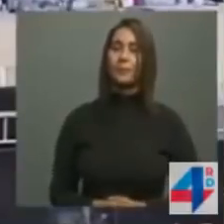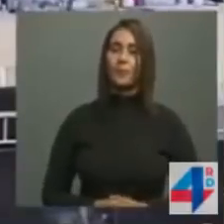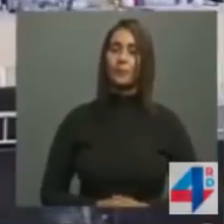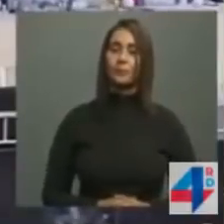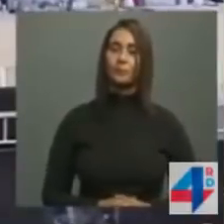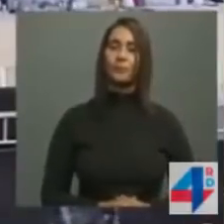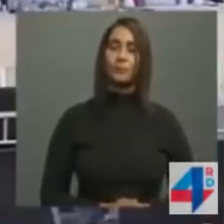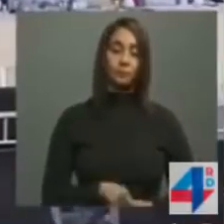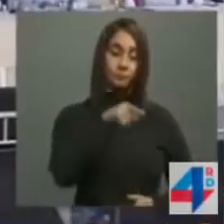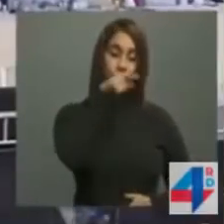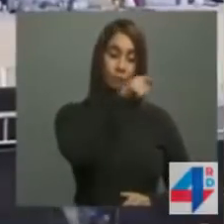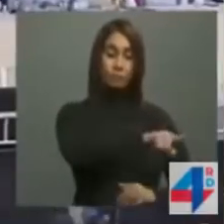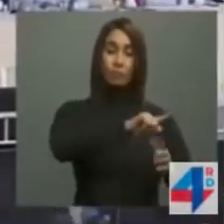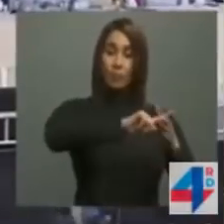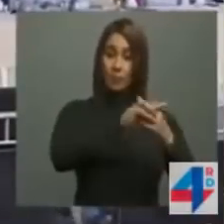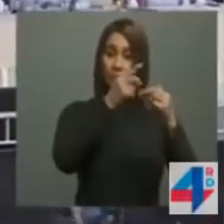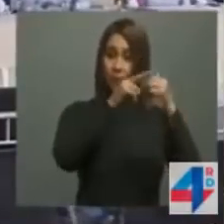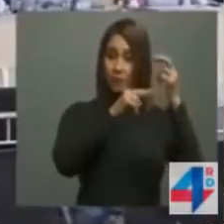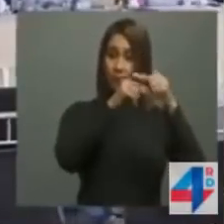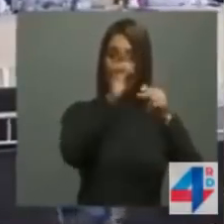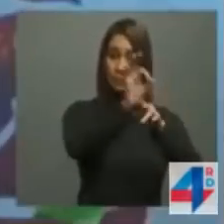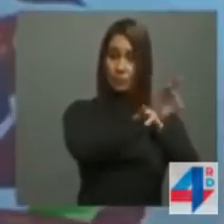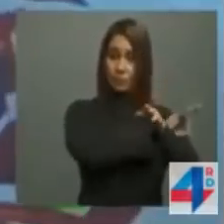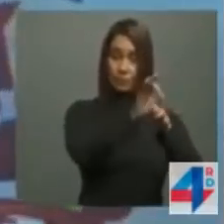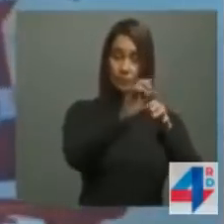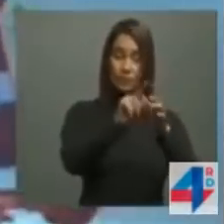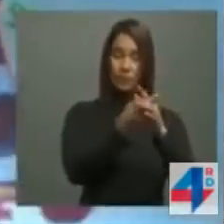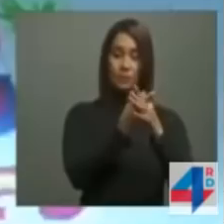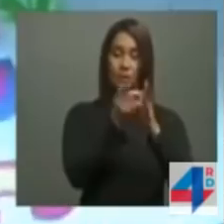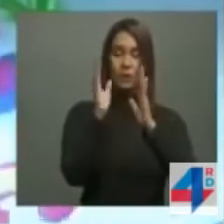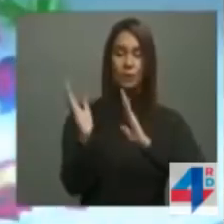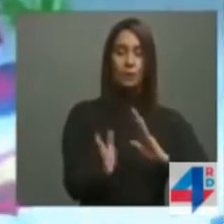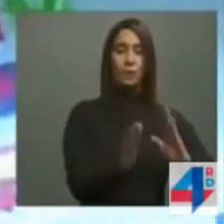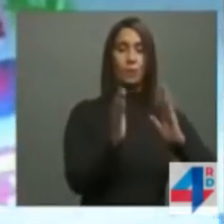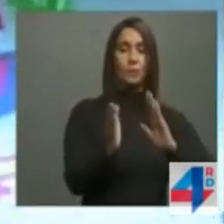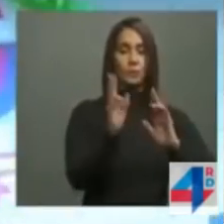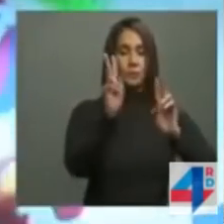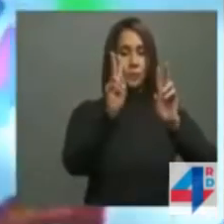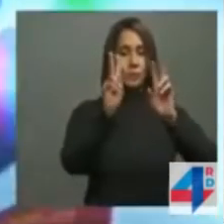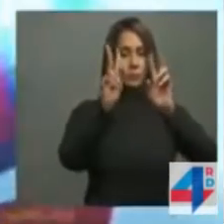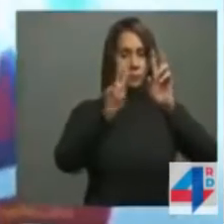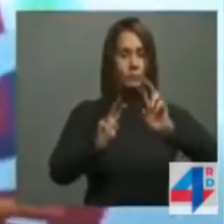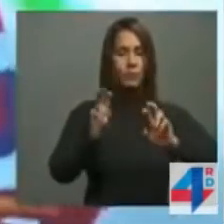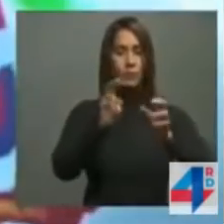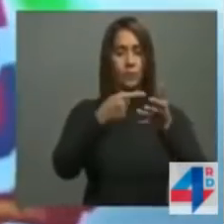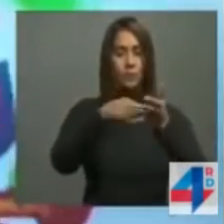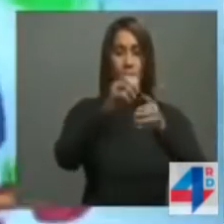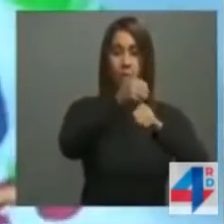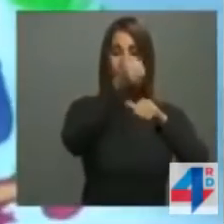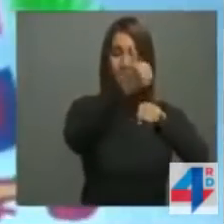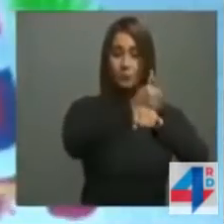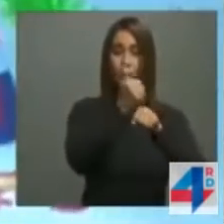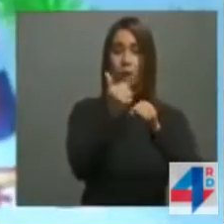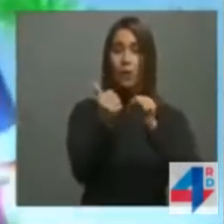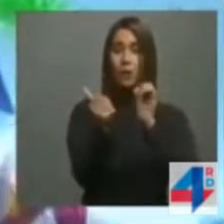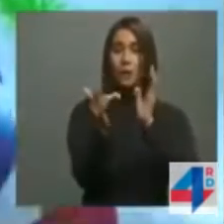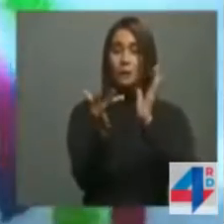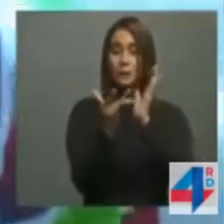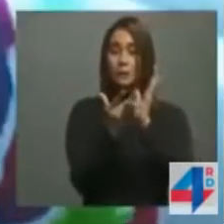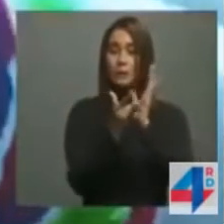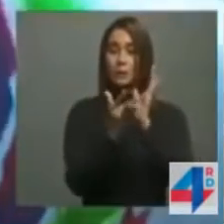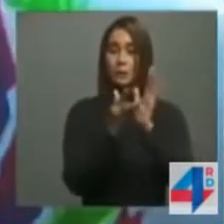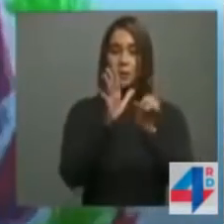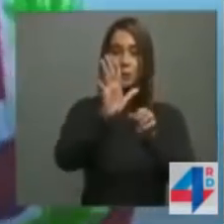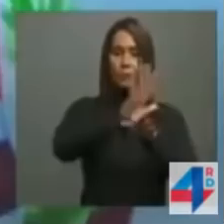Tras esta primera etapa, pondremos en marcha el proceso de licitación para la implantación tecnológica en